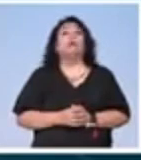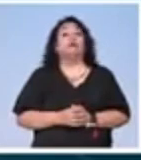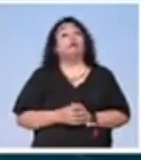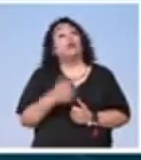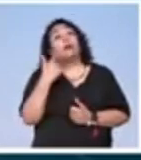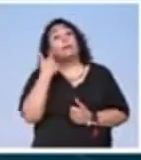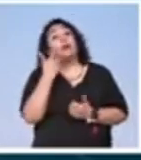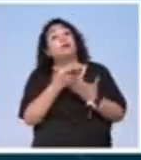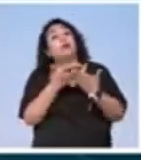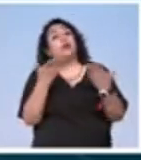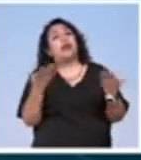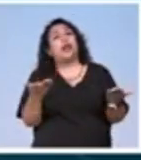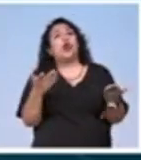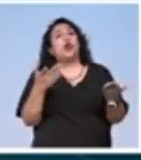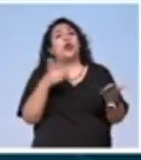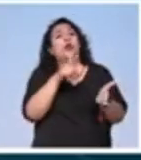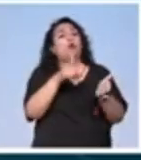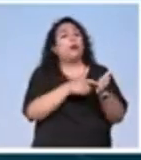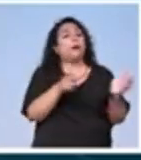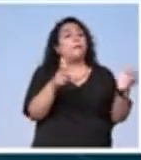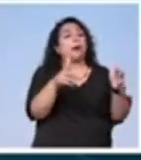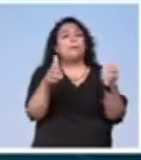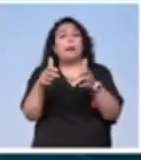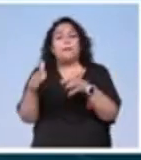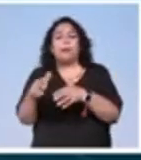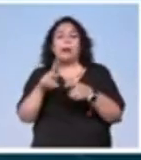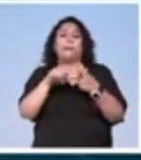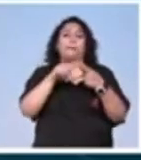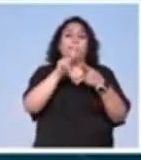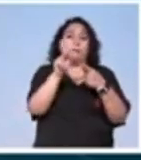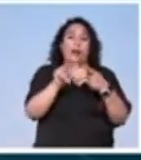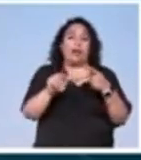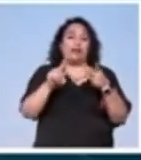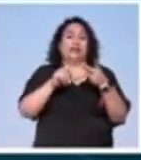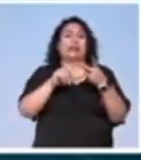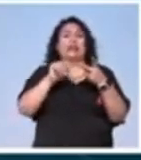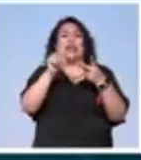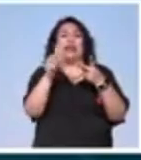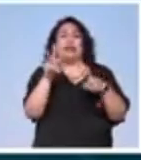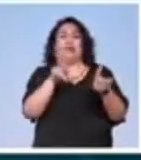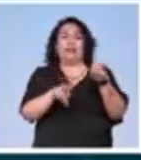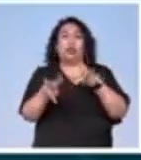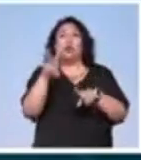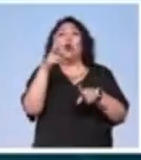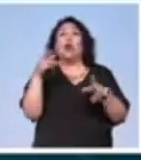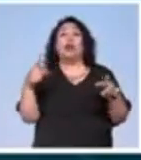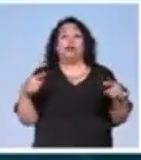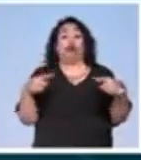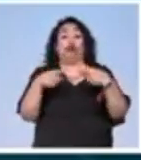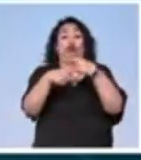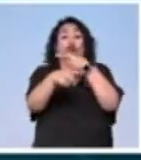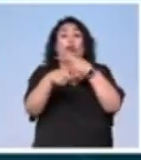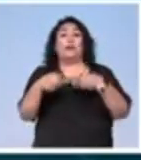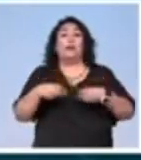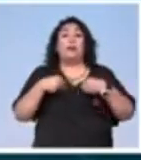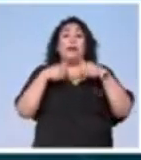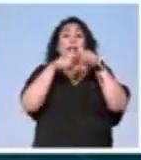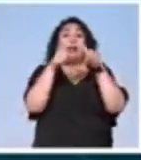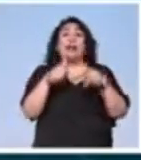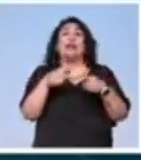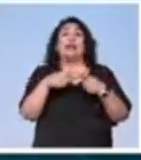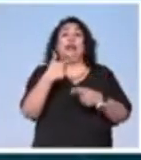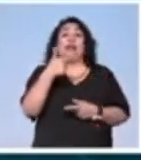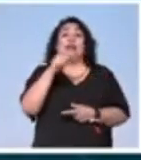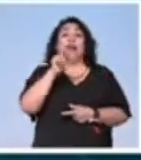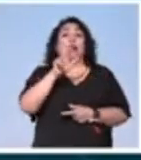Exploremos ahora los puntos de convergencia entre plástica y artes visuales. Por medio de los cruces biográficos y artísticos de